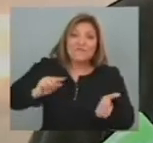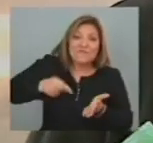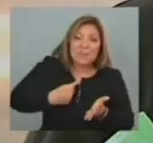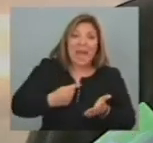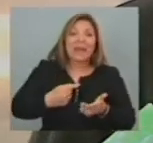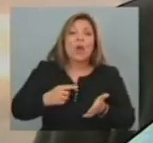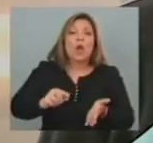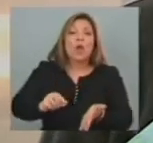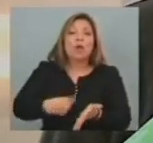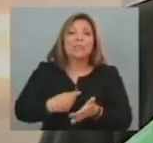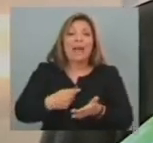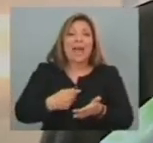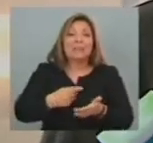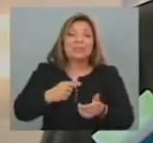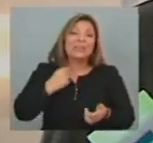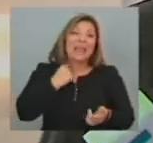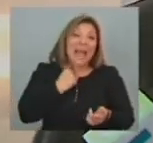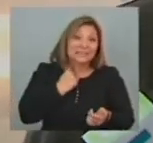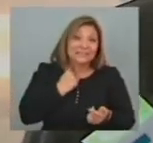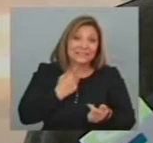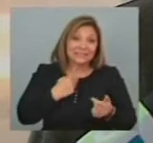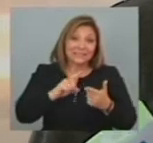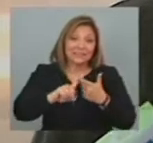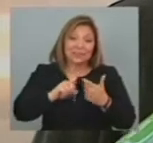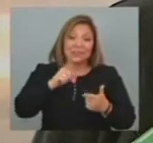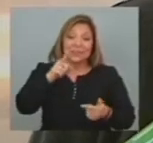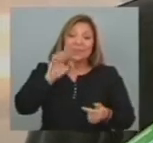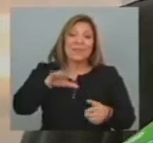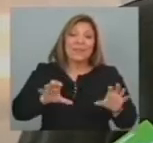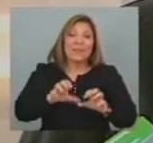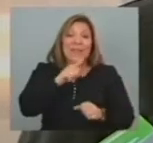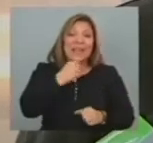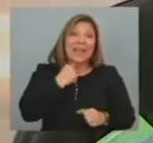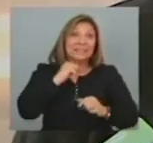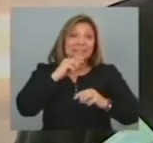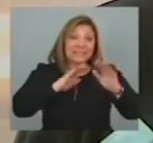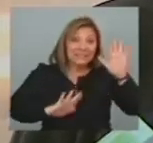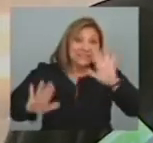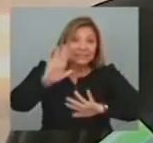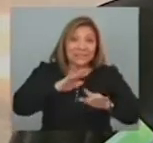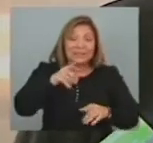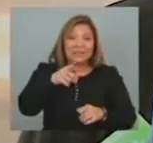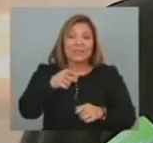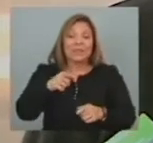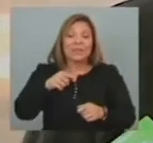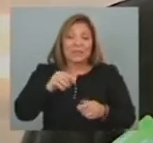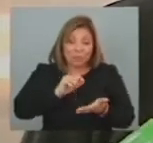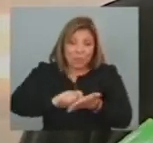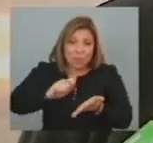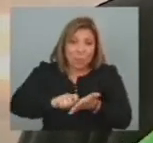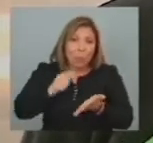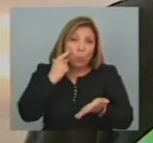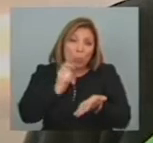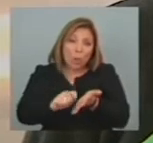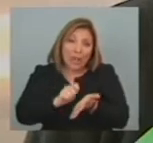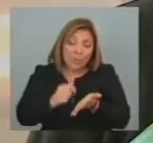contrato De gas Con Suez Con el proveedor De la planta Regasificadora Que estamos Terminando De redactar El borrador Y